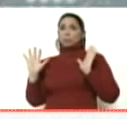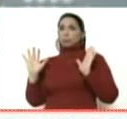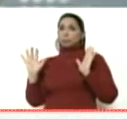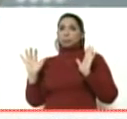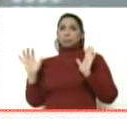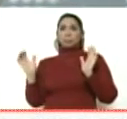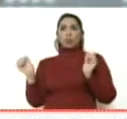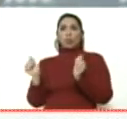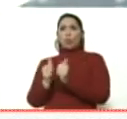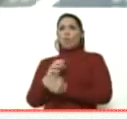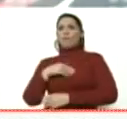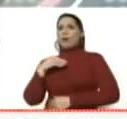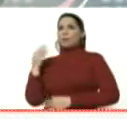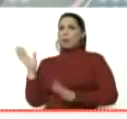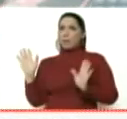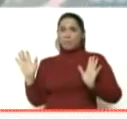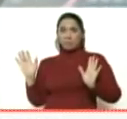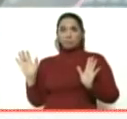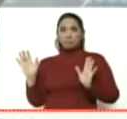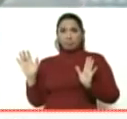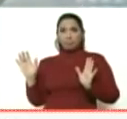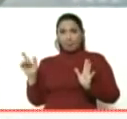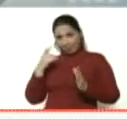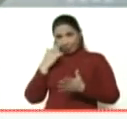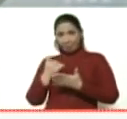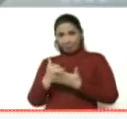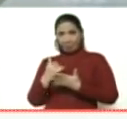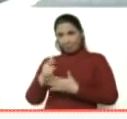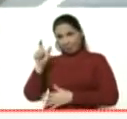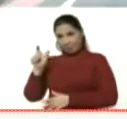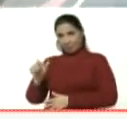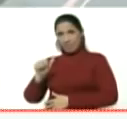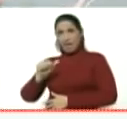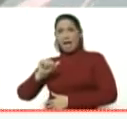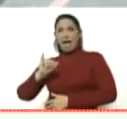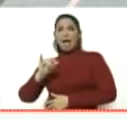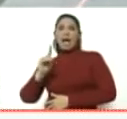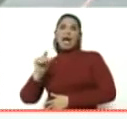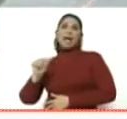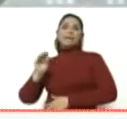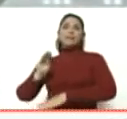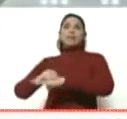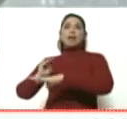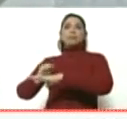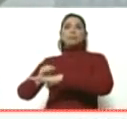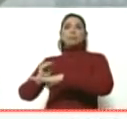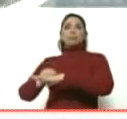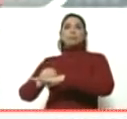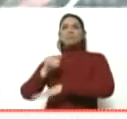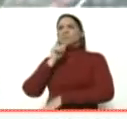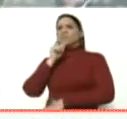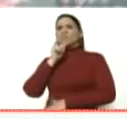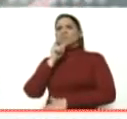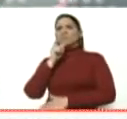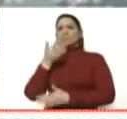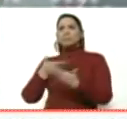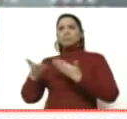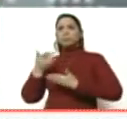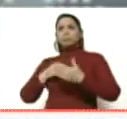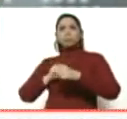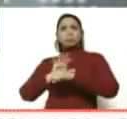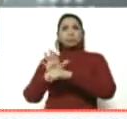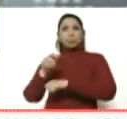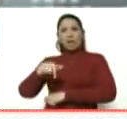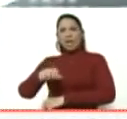fantasmas. Ahí, fíjense que la señora Ida Merlano, ¿a quién se la solicitaron? La colaboración con el coronavirus,